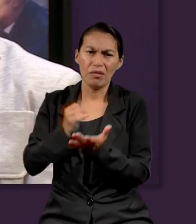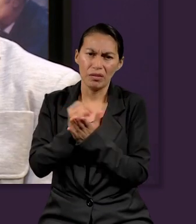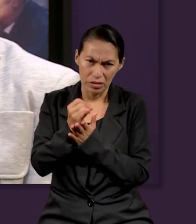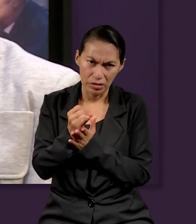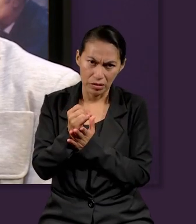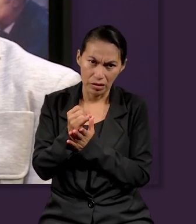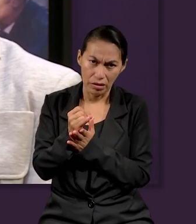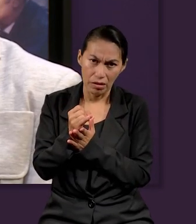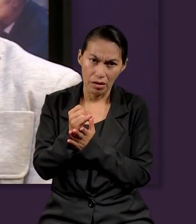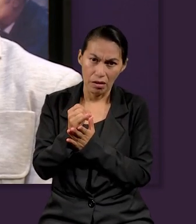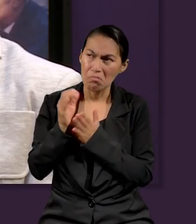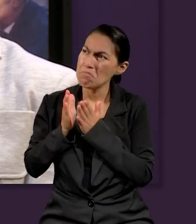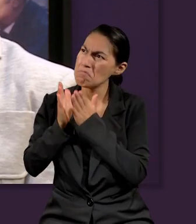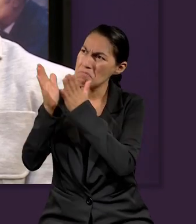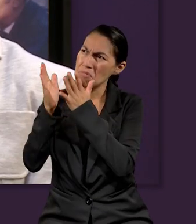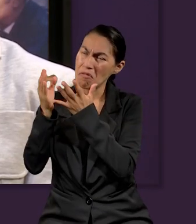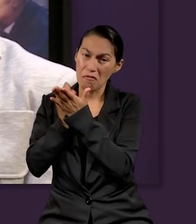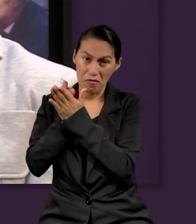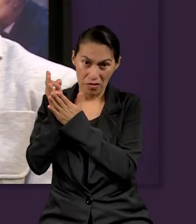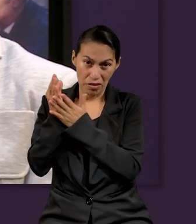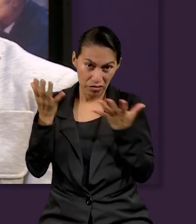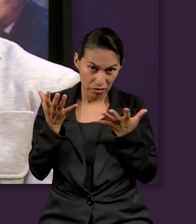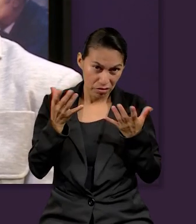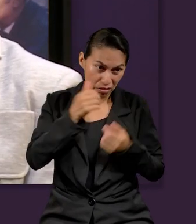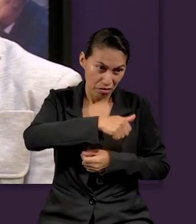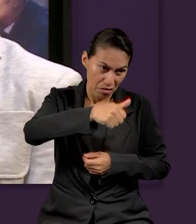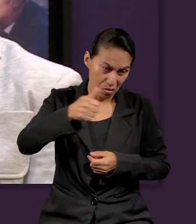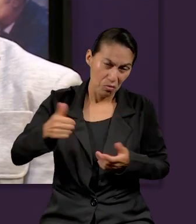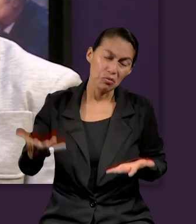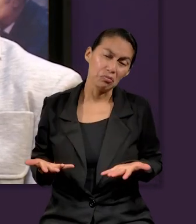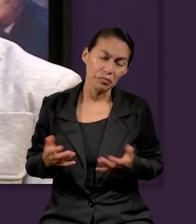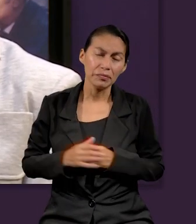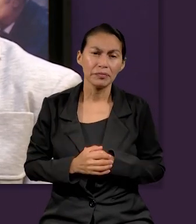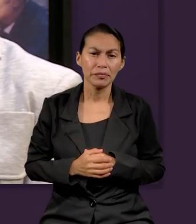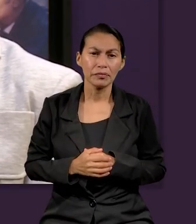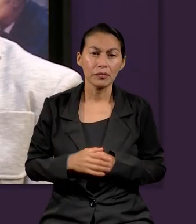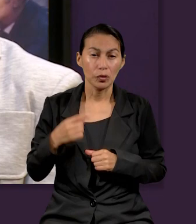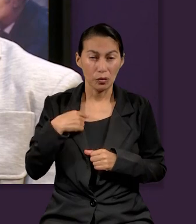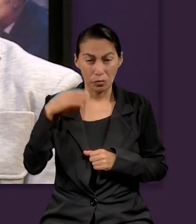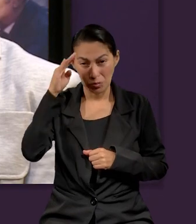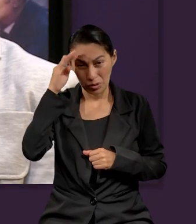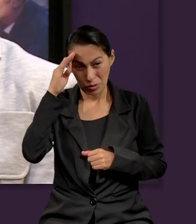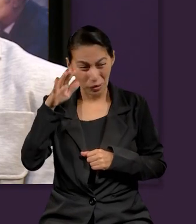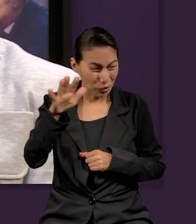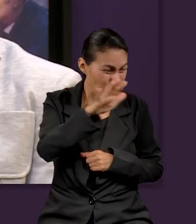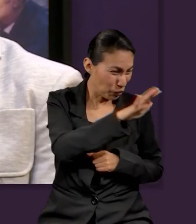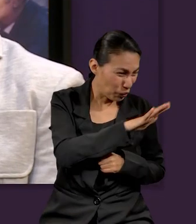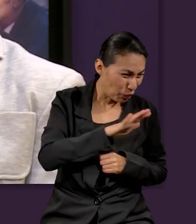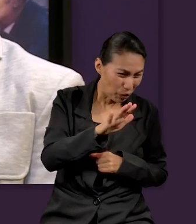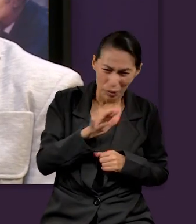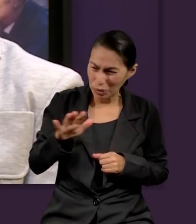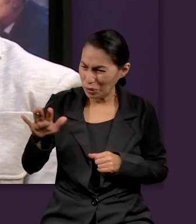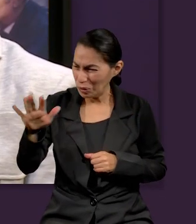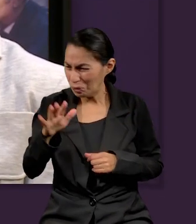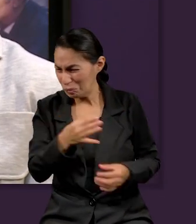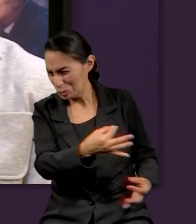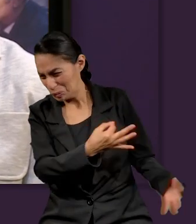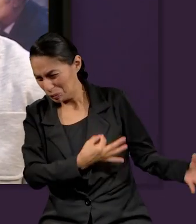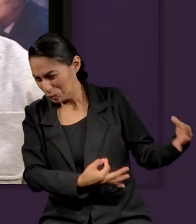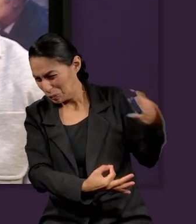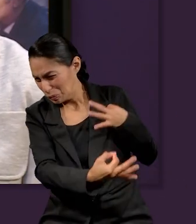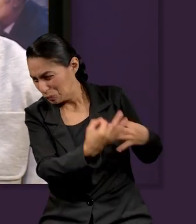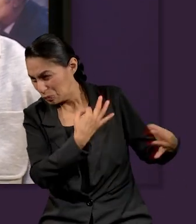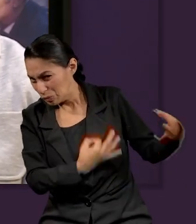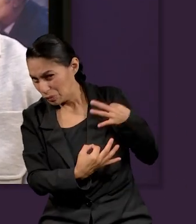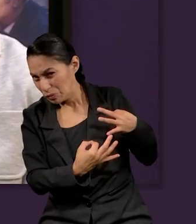neutralidad. Entonces, al final de cuentas, cada uno es responsable de sus acciones. Por lo cual, creo que por más que el entorno, y como usted dijo,